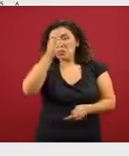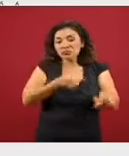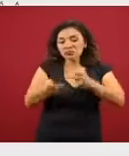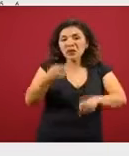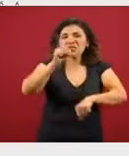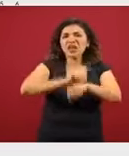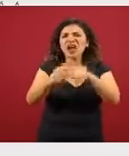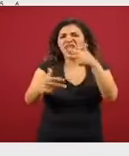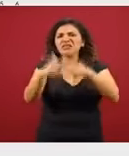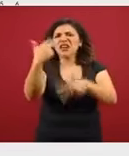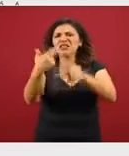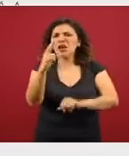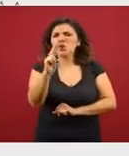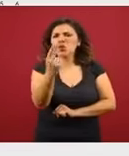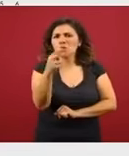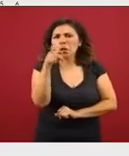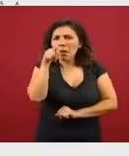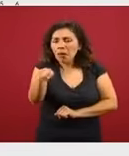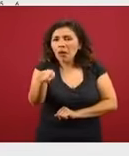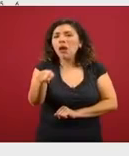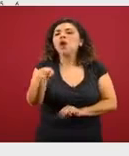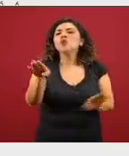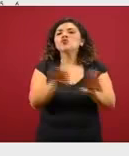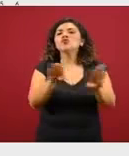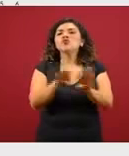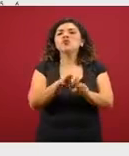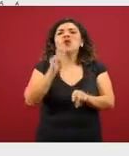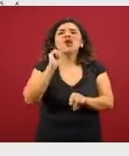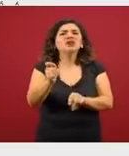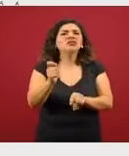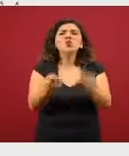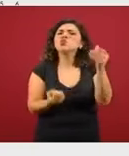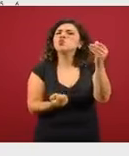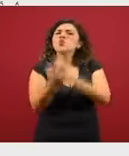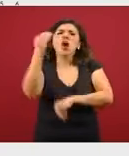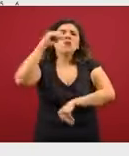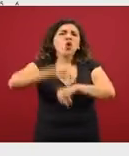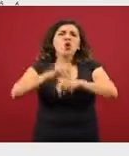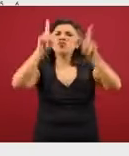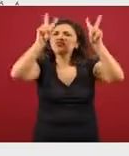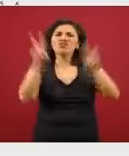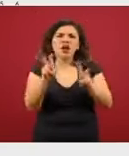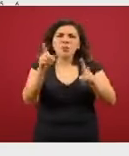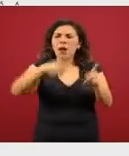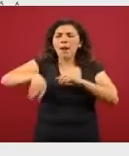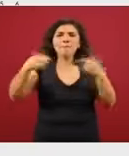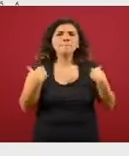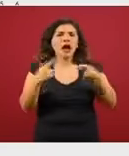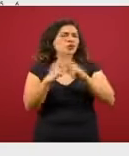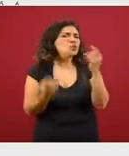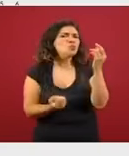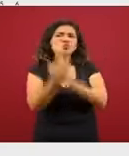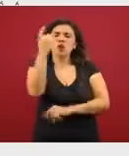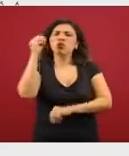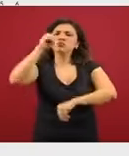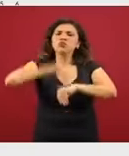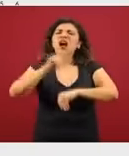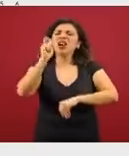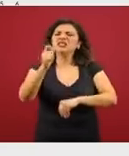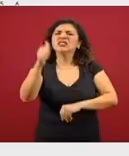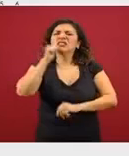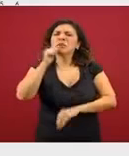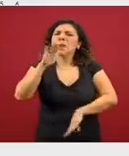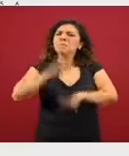como una cosa totalmente novedosa para el magisterio. Una de las cosas que más nos ha